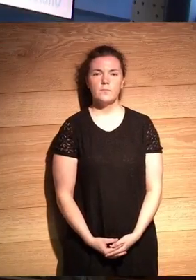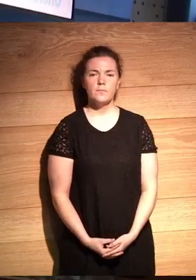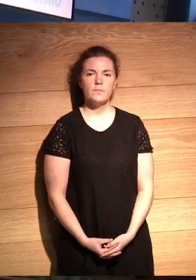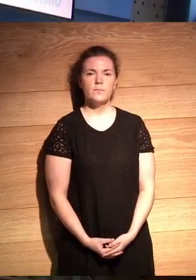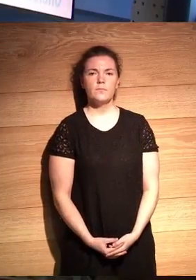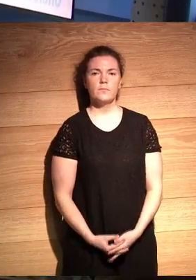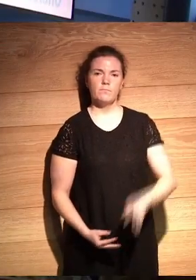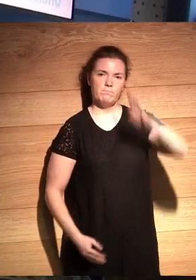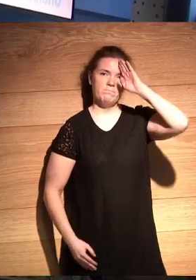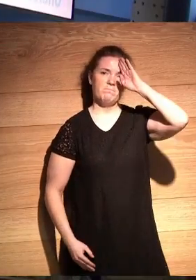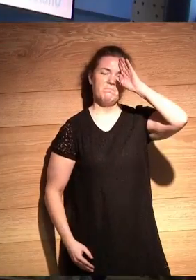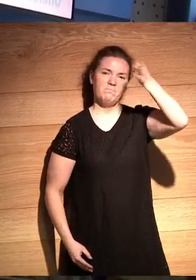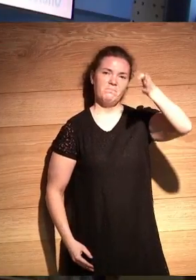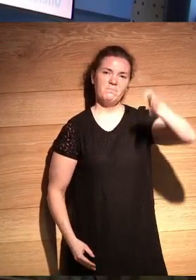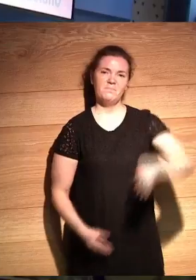Hola,